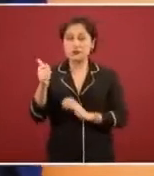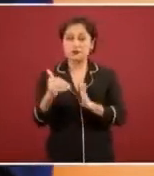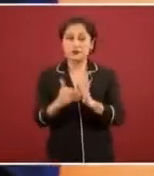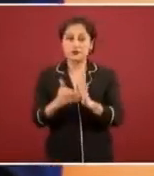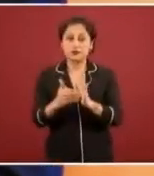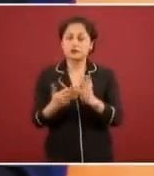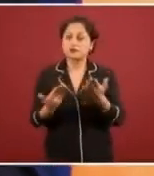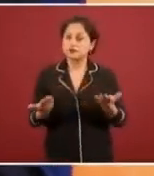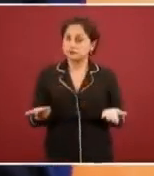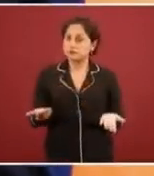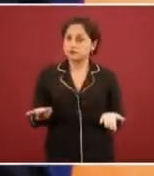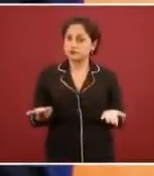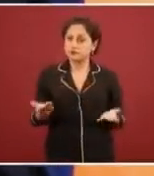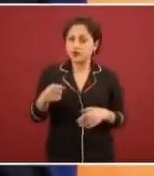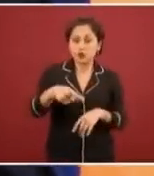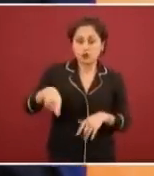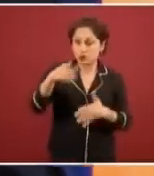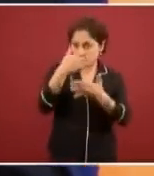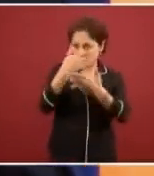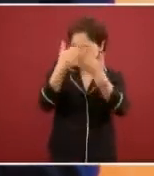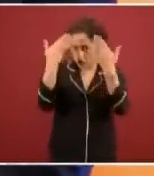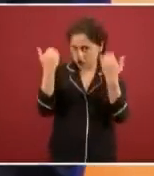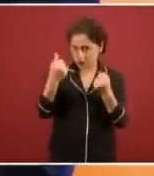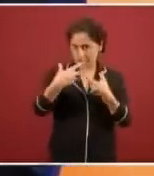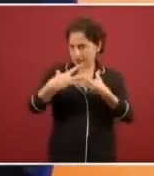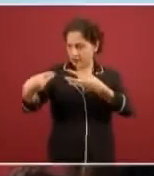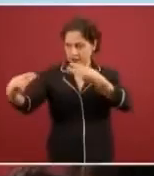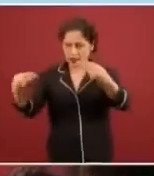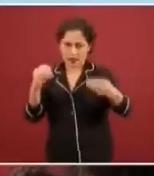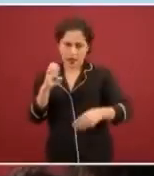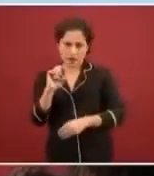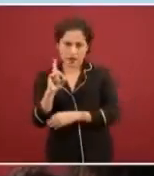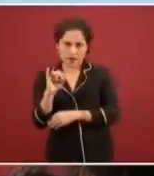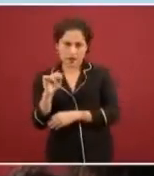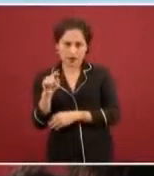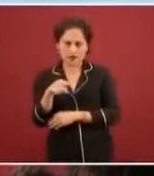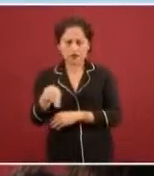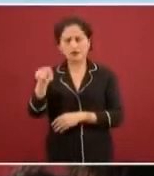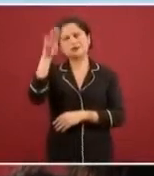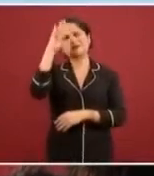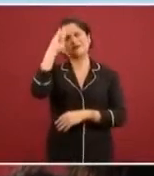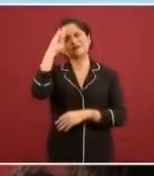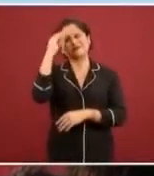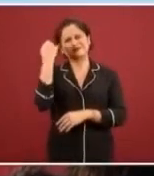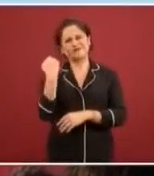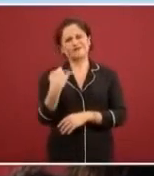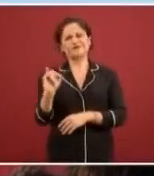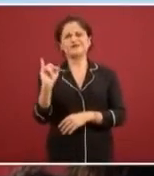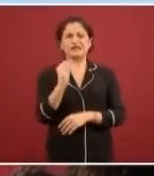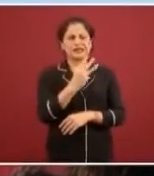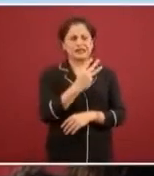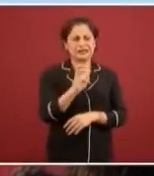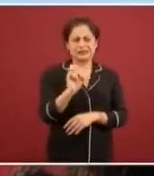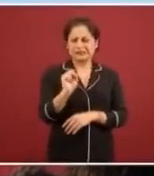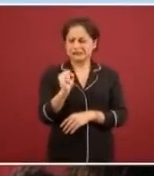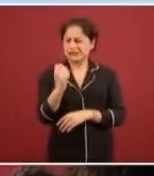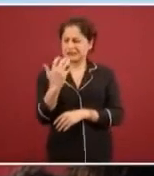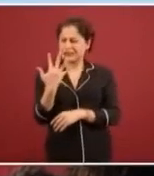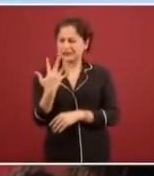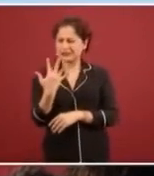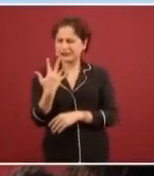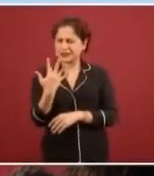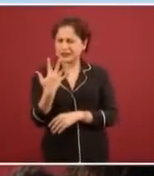Alguien que no sepa epidemiología diría, ¿cómo es posible que sólo 375 si en el país hay